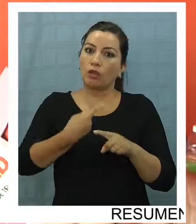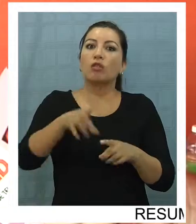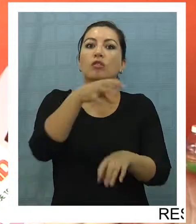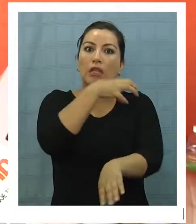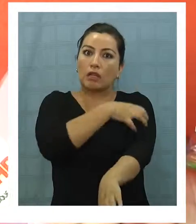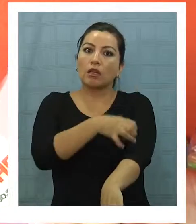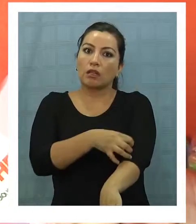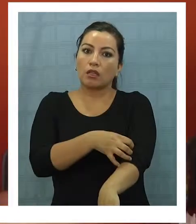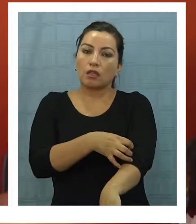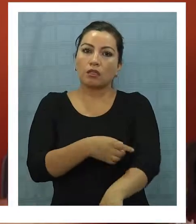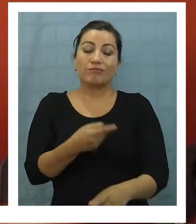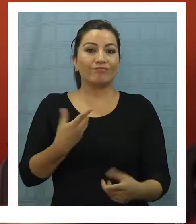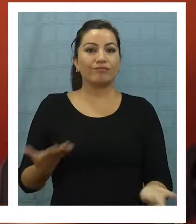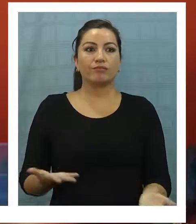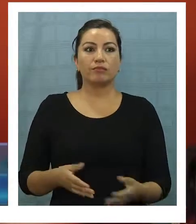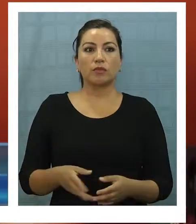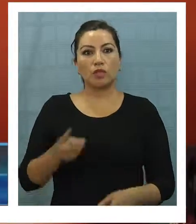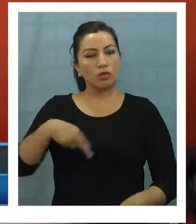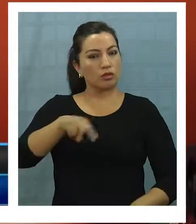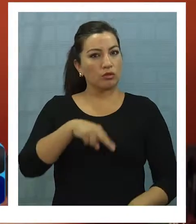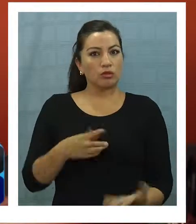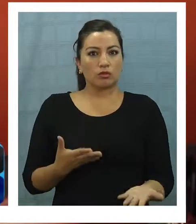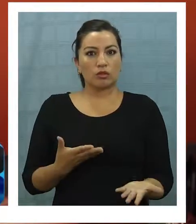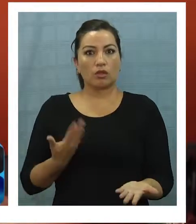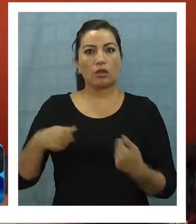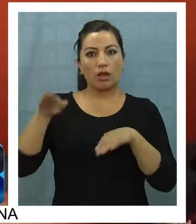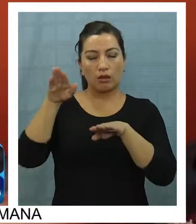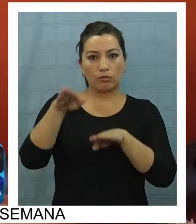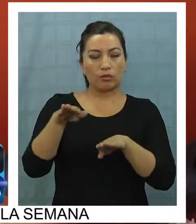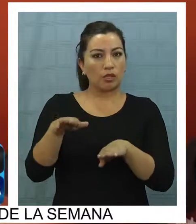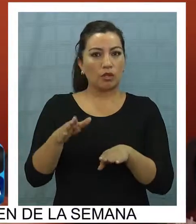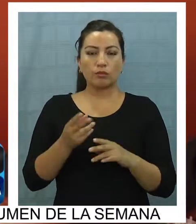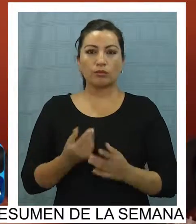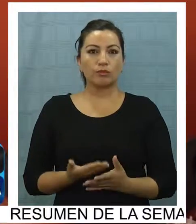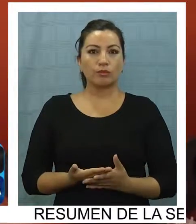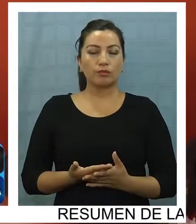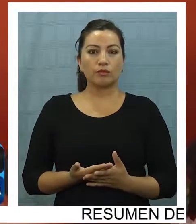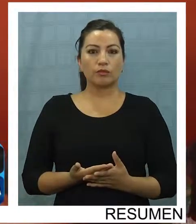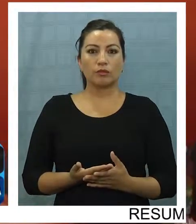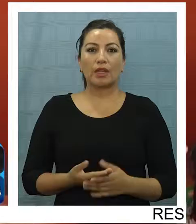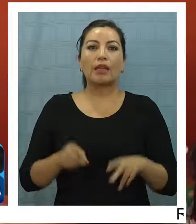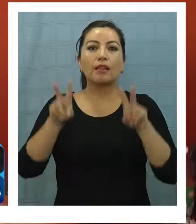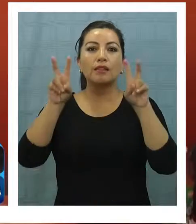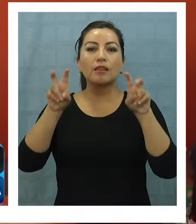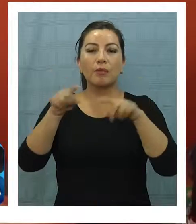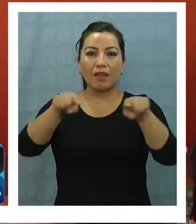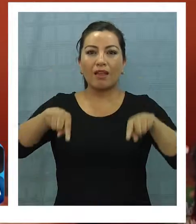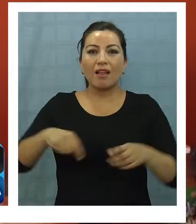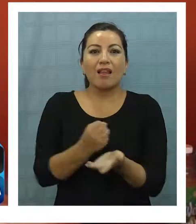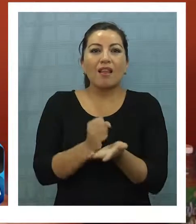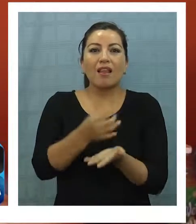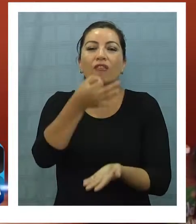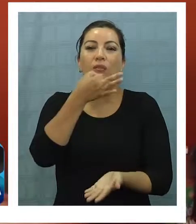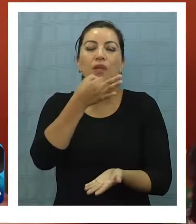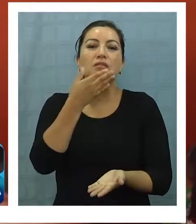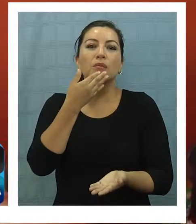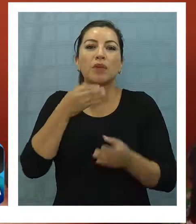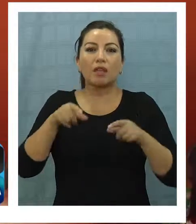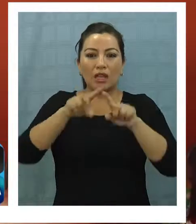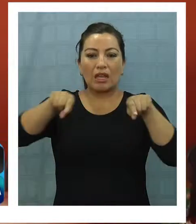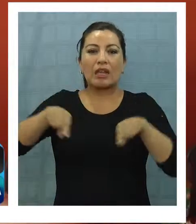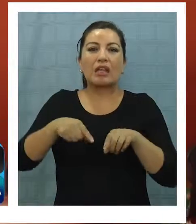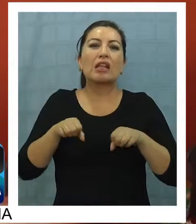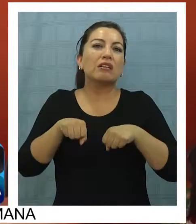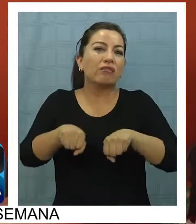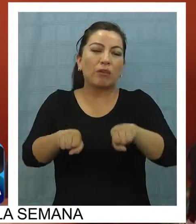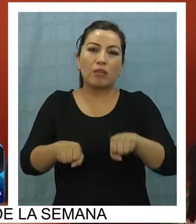región no será posible. Nosotros apoyamos todo lo que sea el movimiento de las farmacias populares, los supermercados populares, las